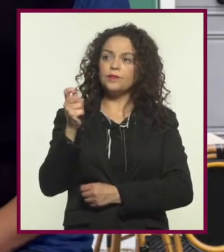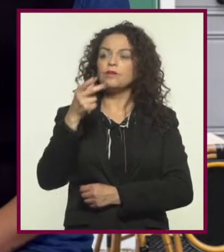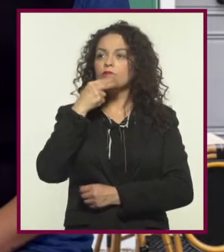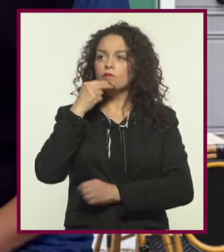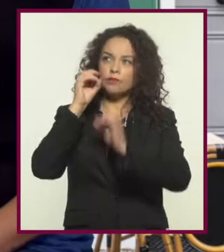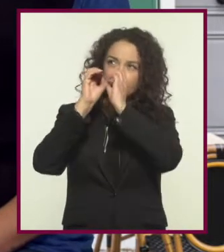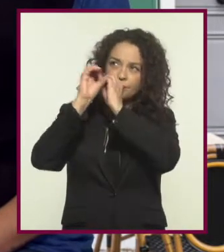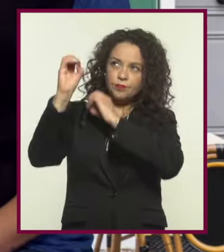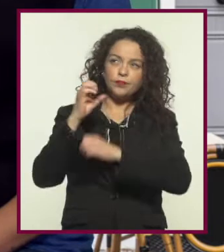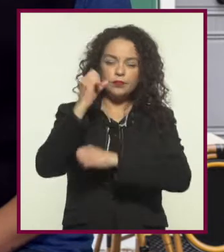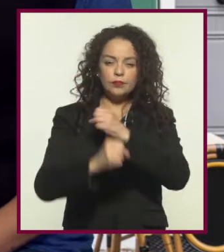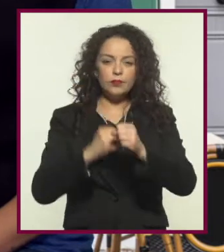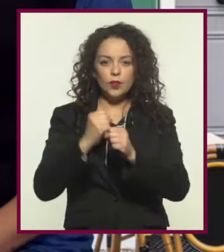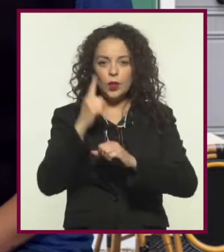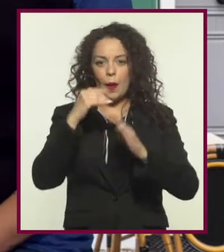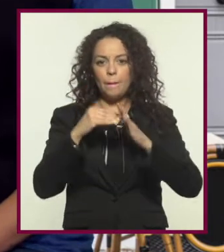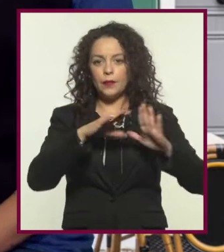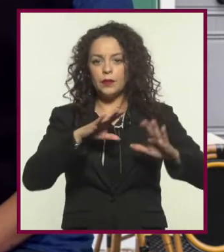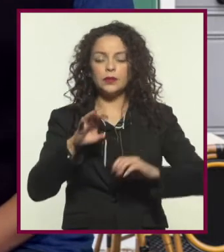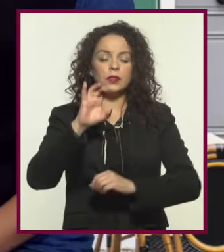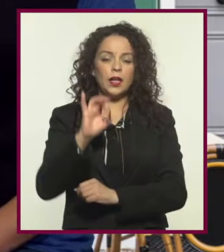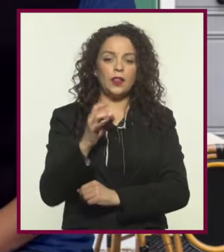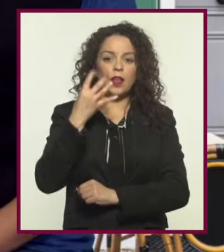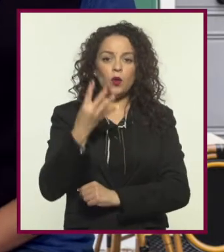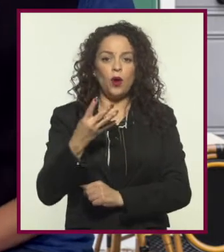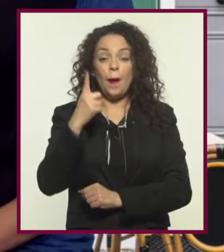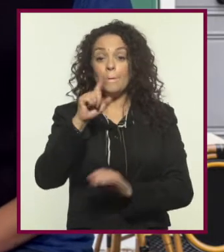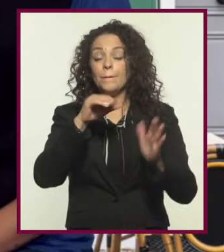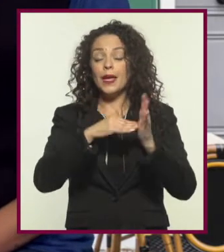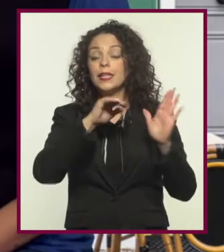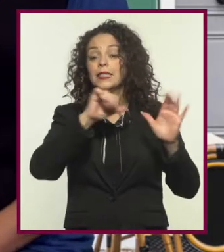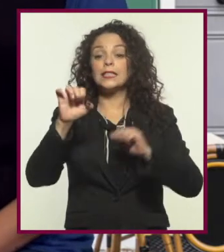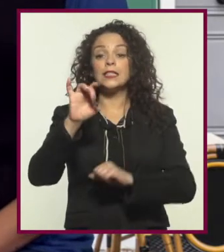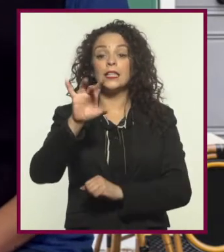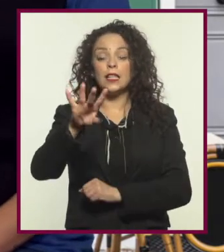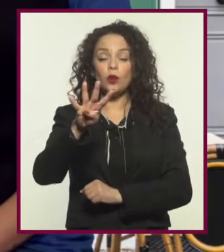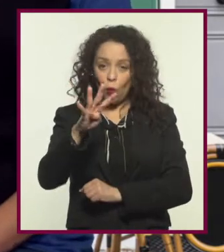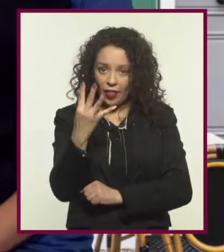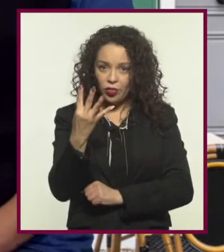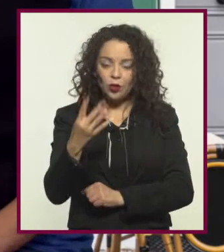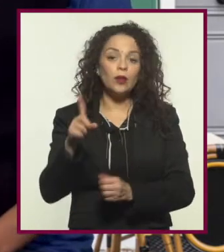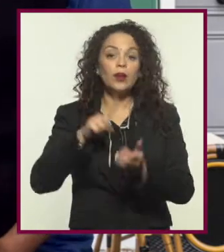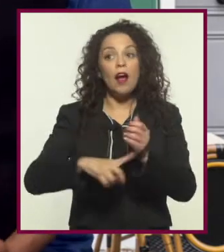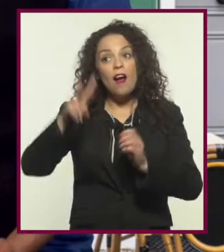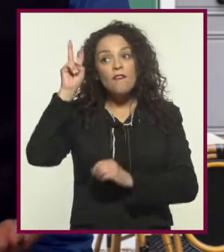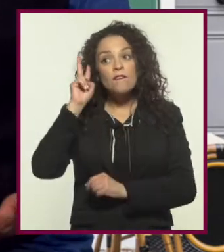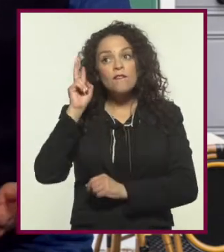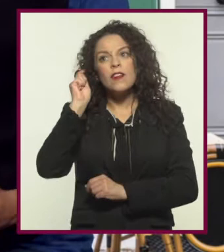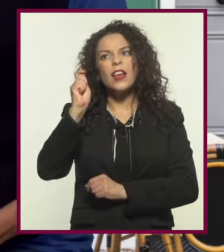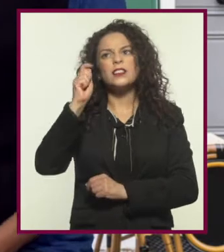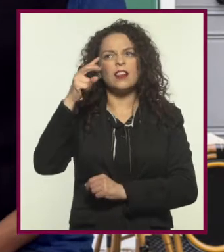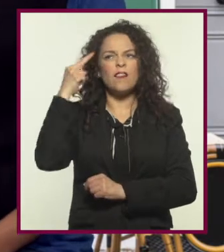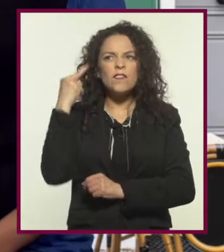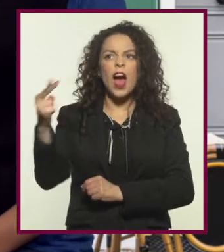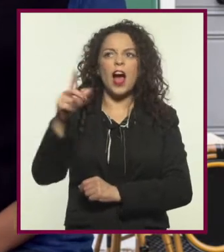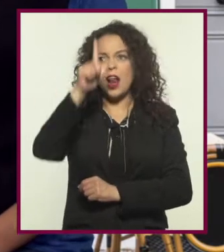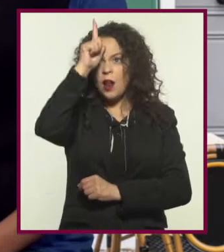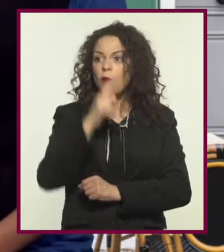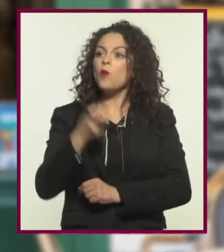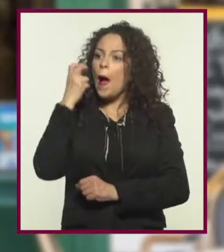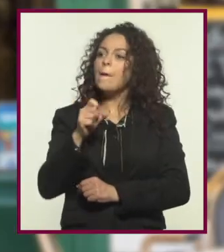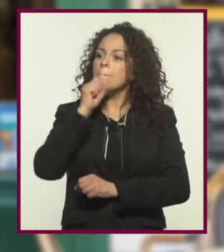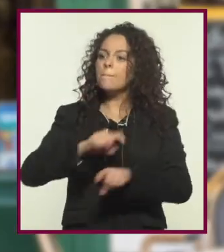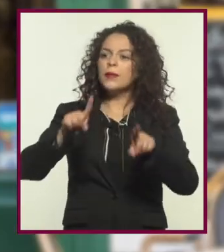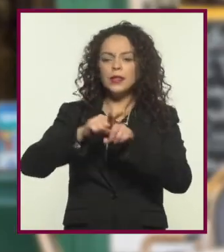en 1634. Y también Cyrano de Bergerac escribió sobre viajes a la luna en esa misma época.